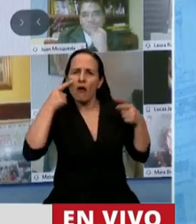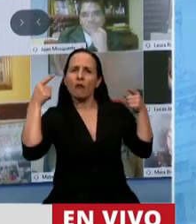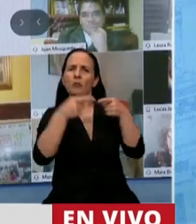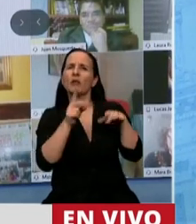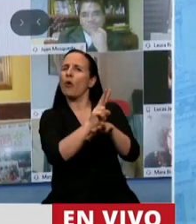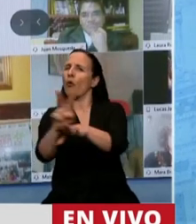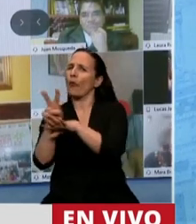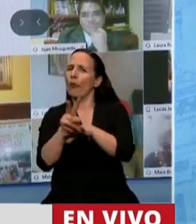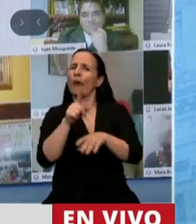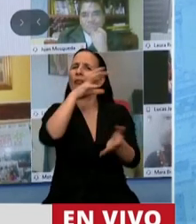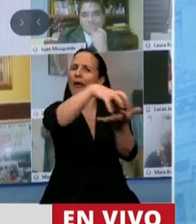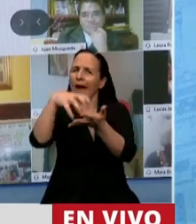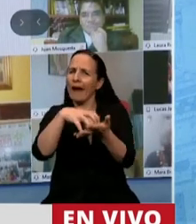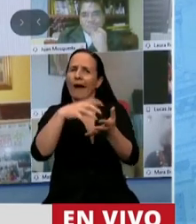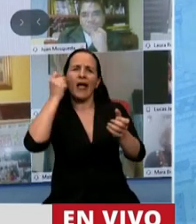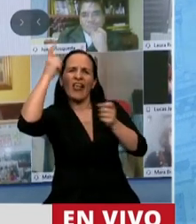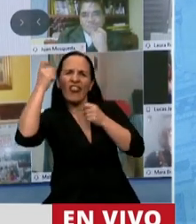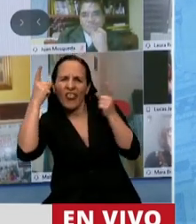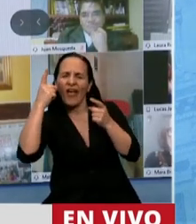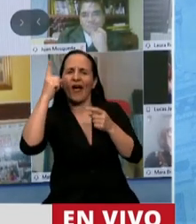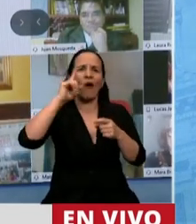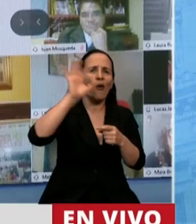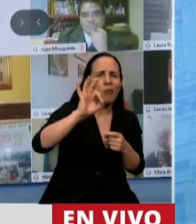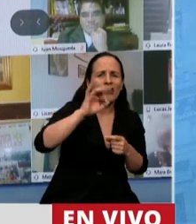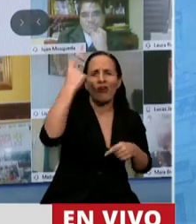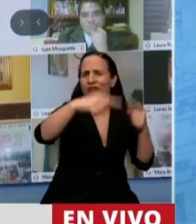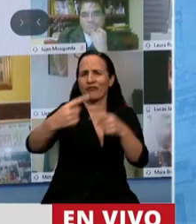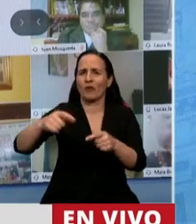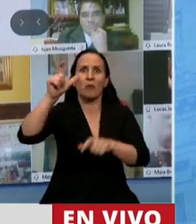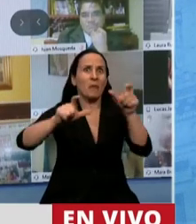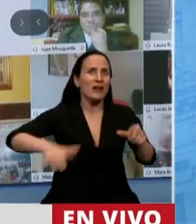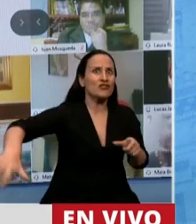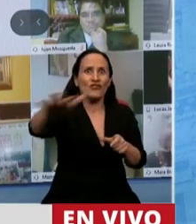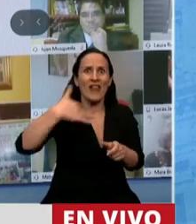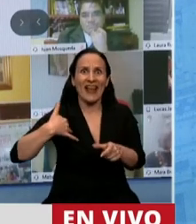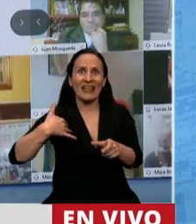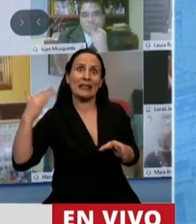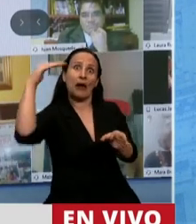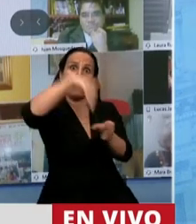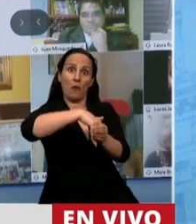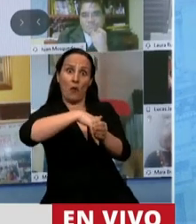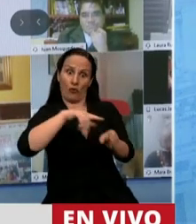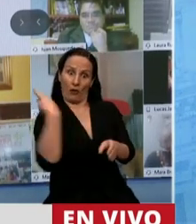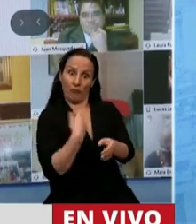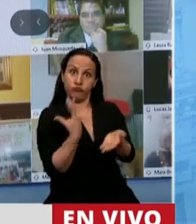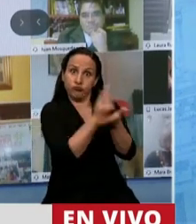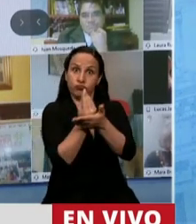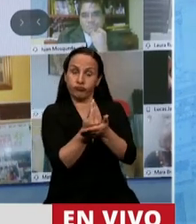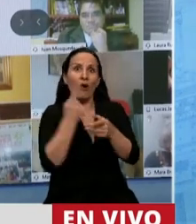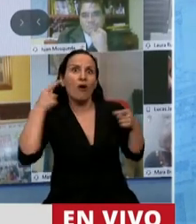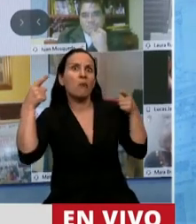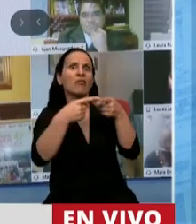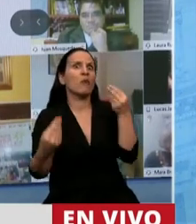instituciones, cuidar las ideas y valores de millones de argentinos que en las urnas eligieron defender la